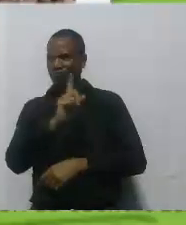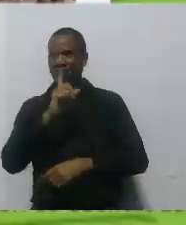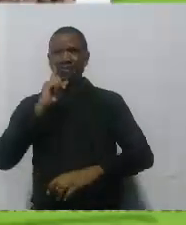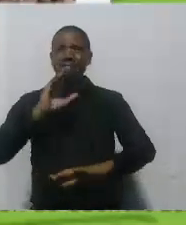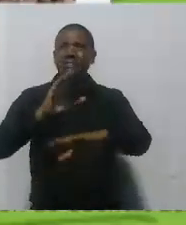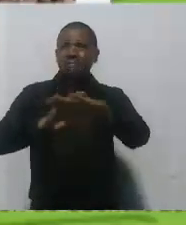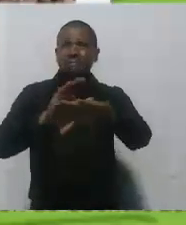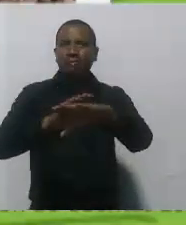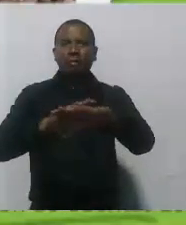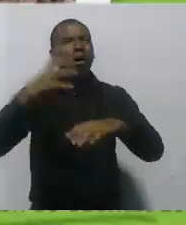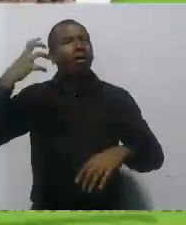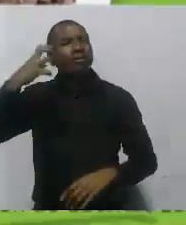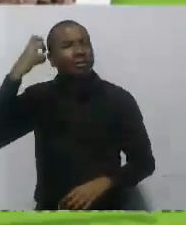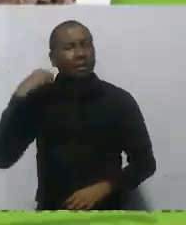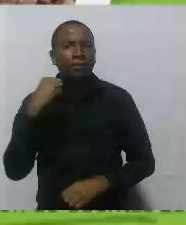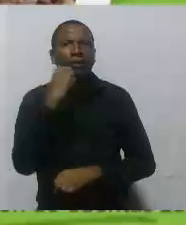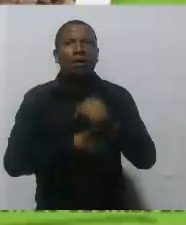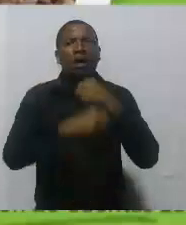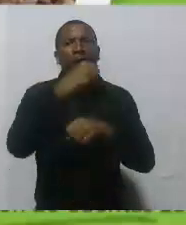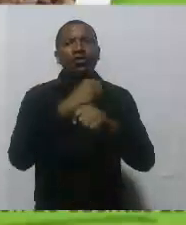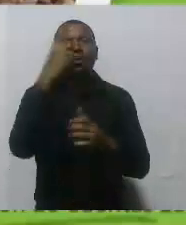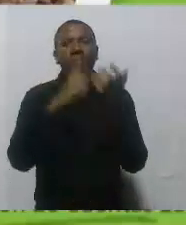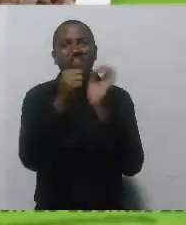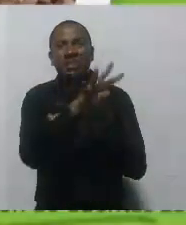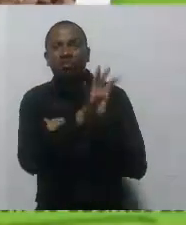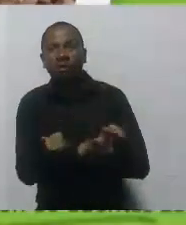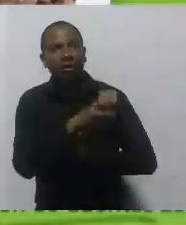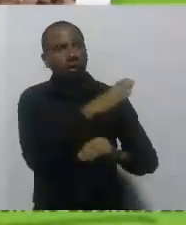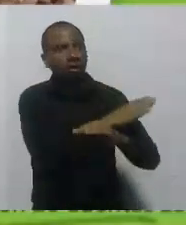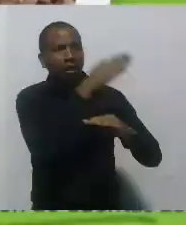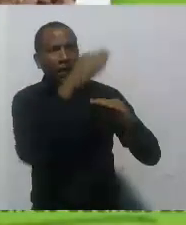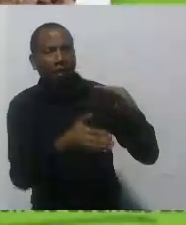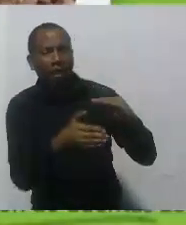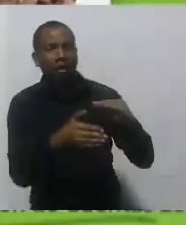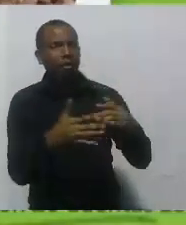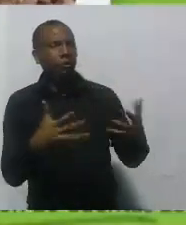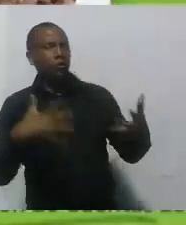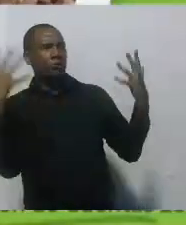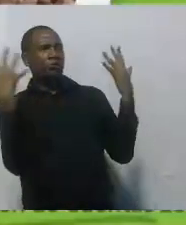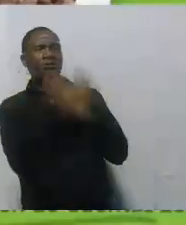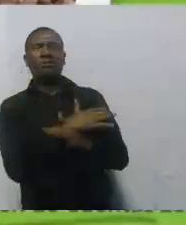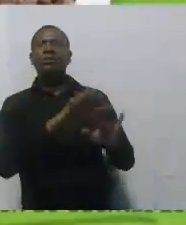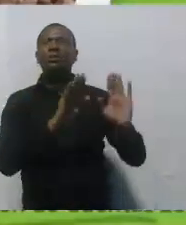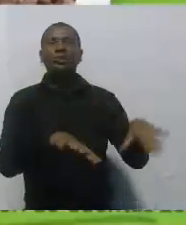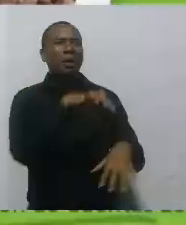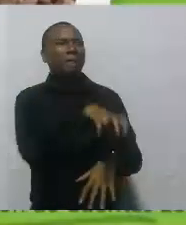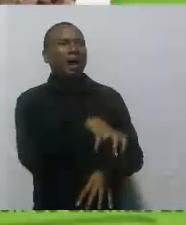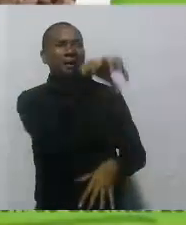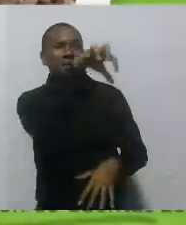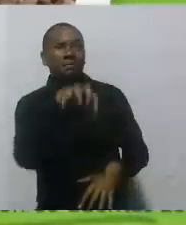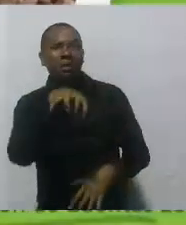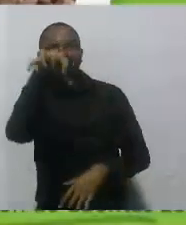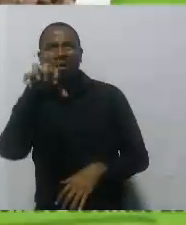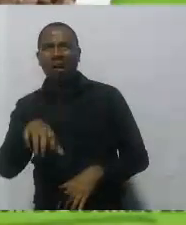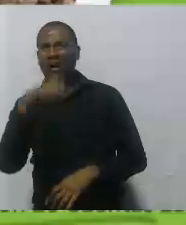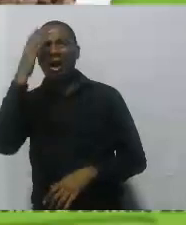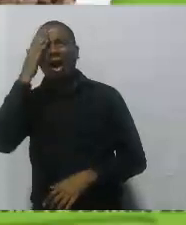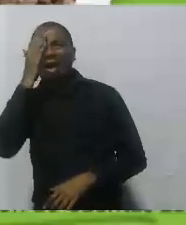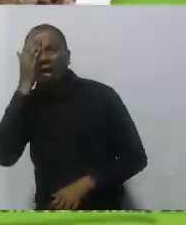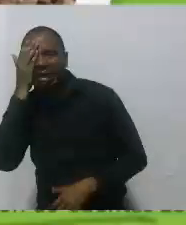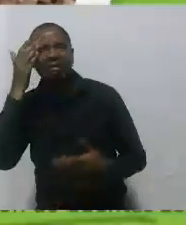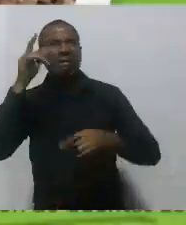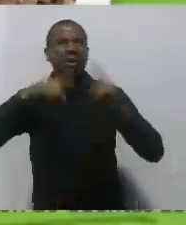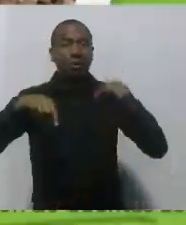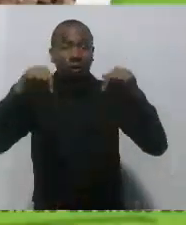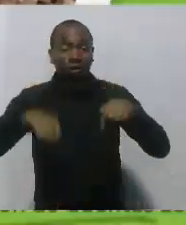también abandonada una infraestructura deteriorada de más de cuatrocientos diez escenarios deportivos en el casco urbano